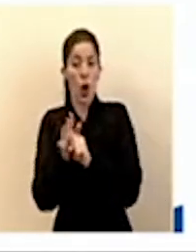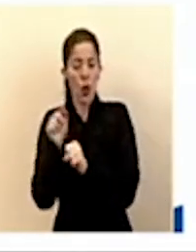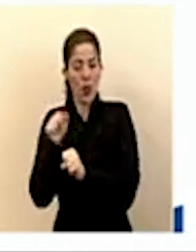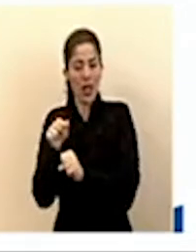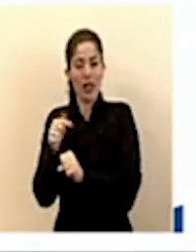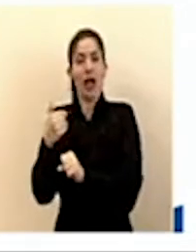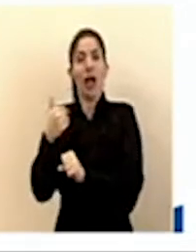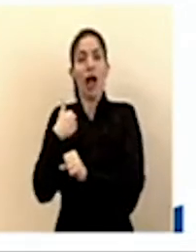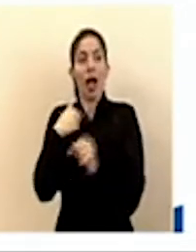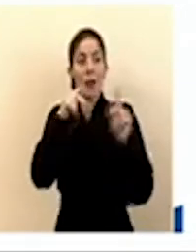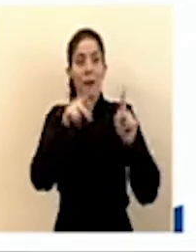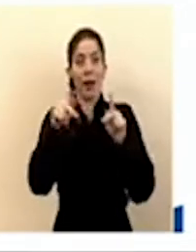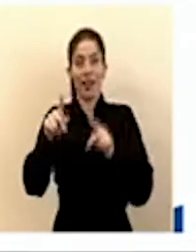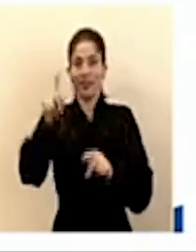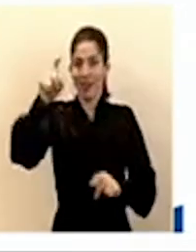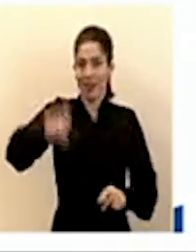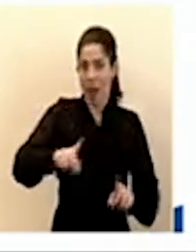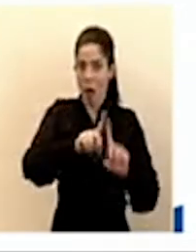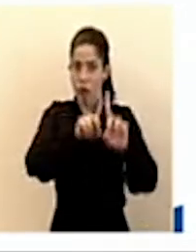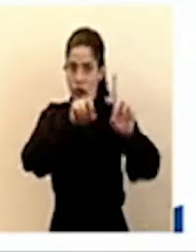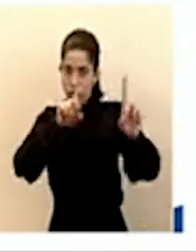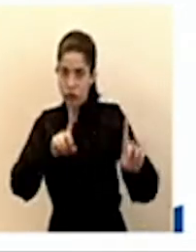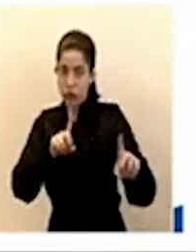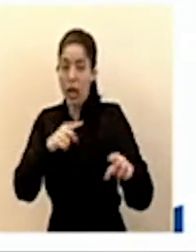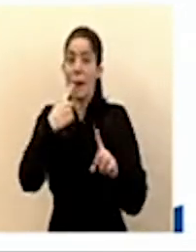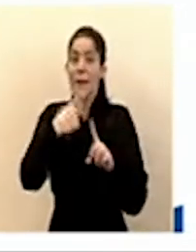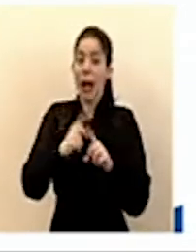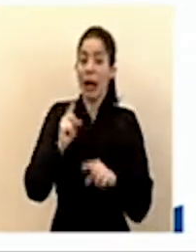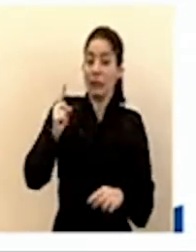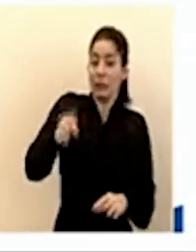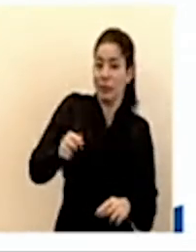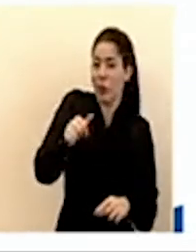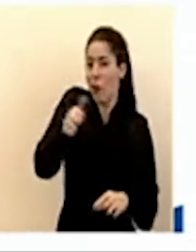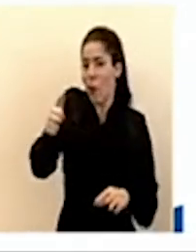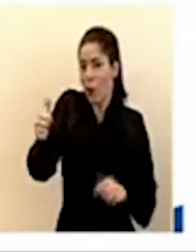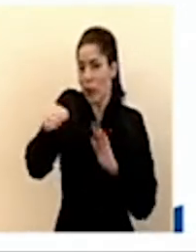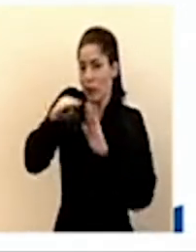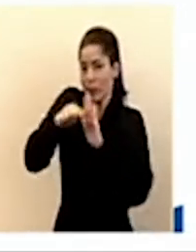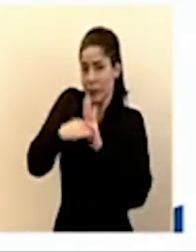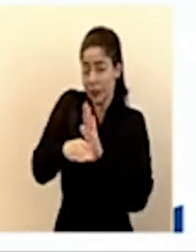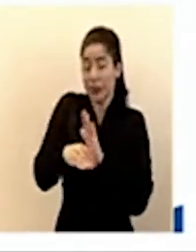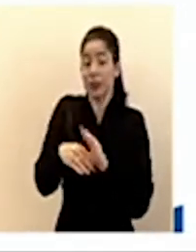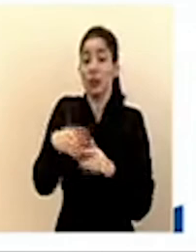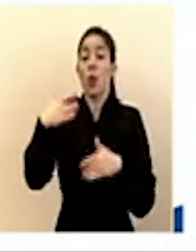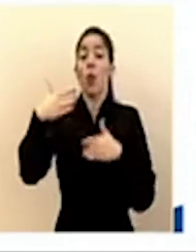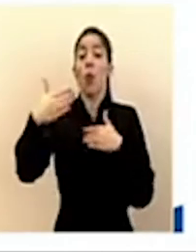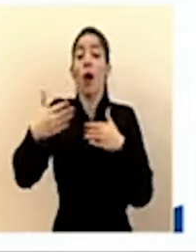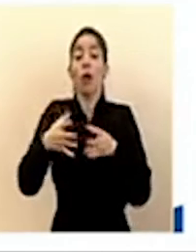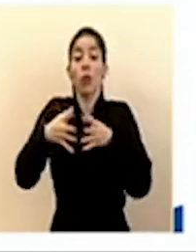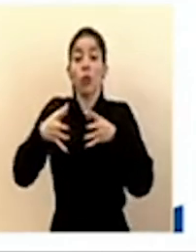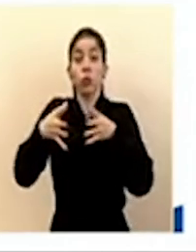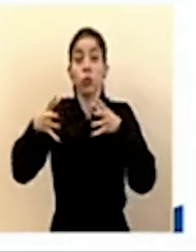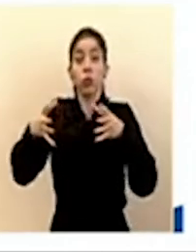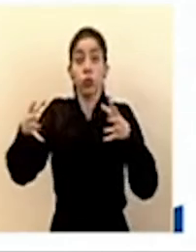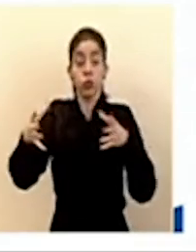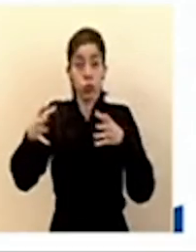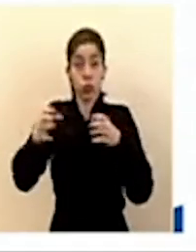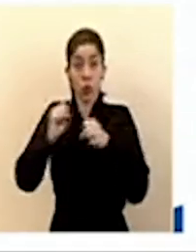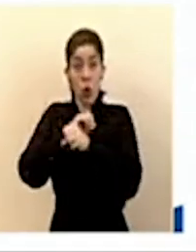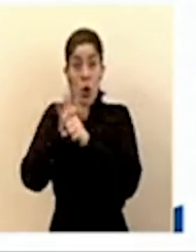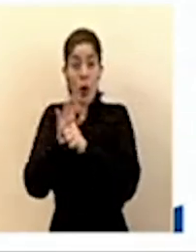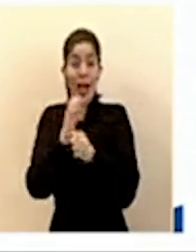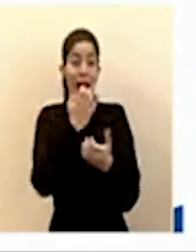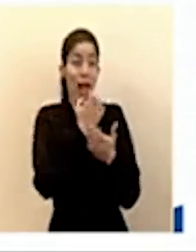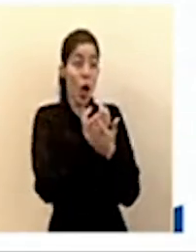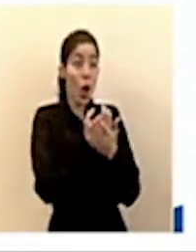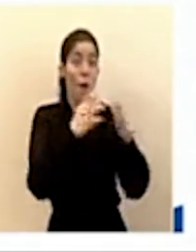el distanciamiento social y conlleva una serie de medidas, conforme va subiendo el COVID-19, la economía y